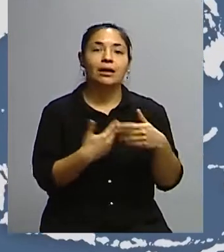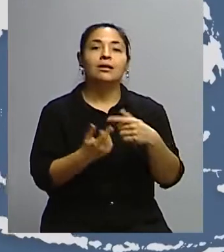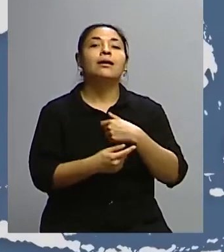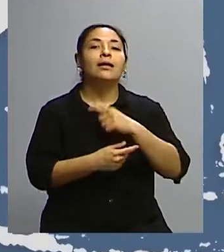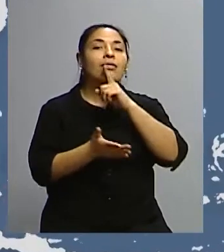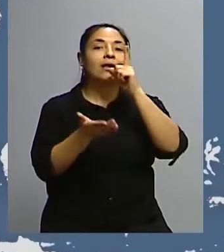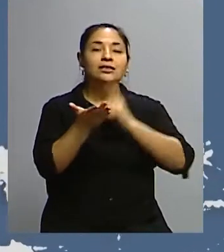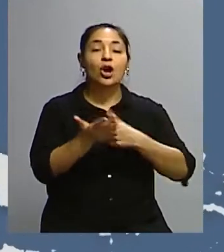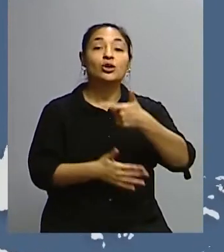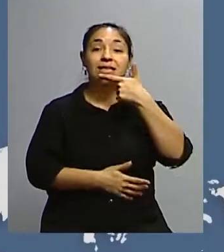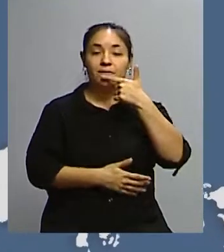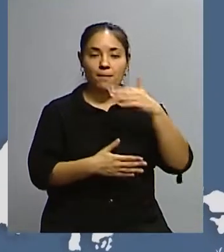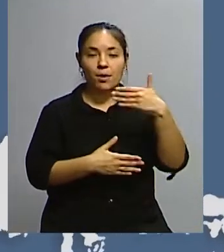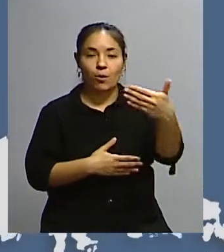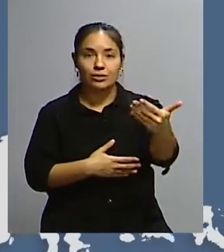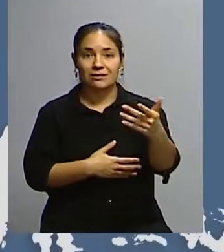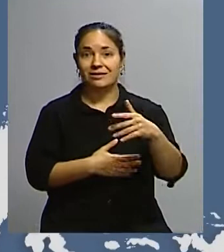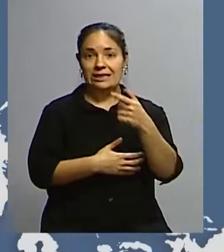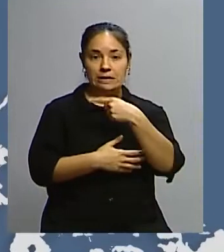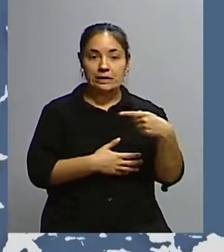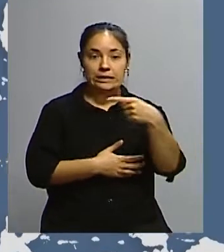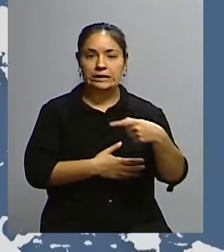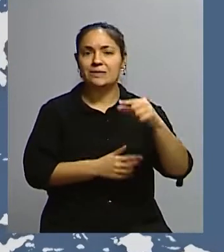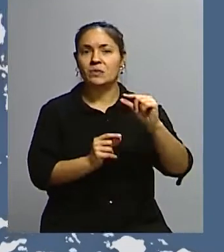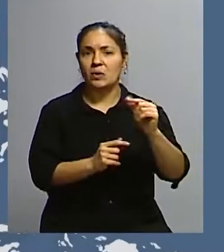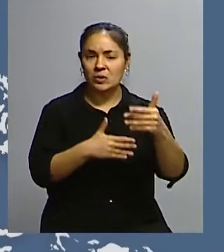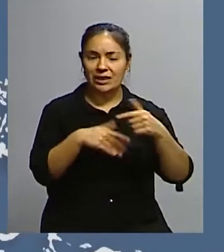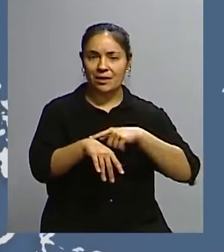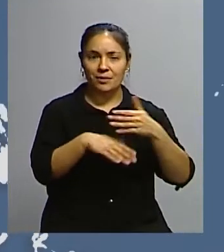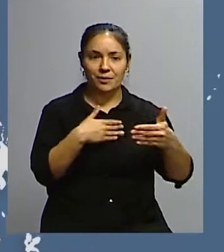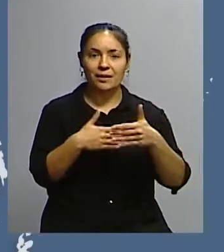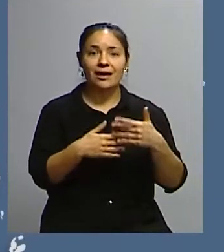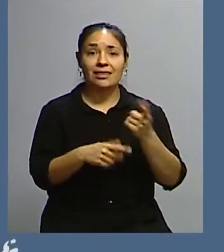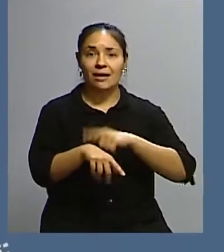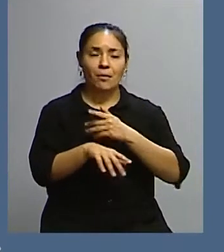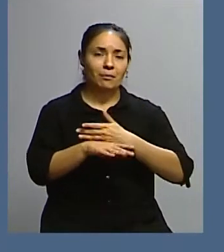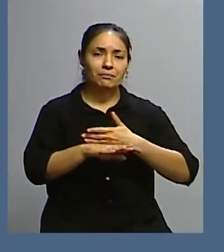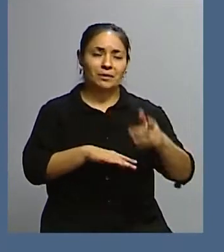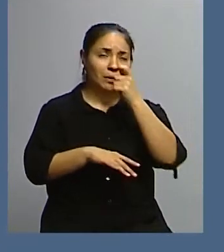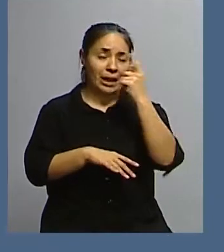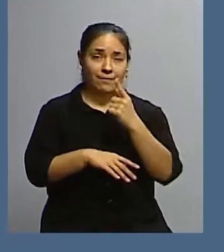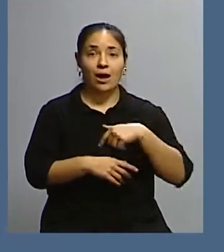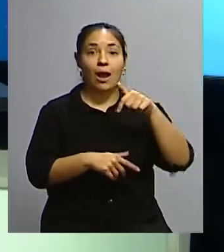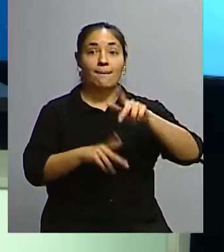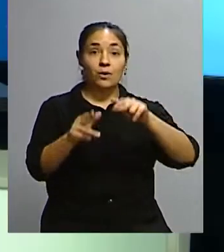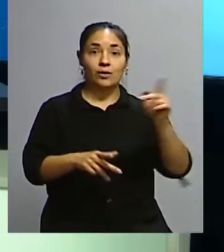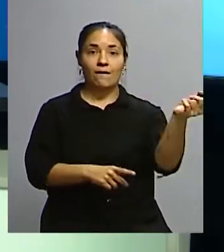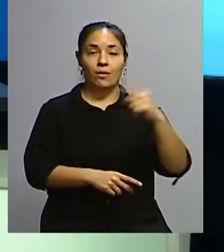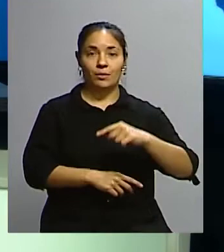el mes de septiembre, en unas pocas semanas, porque en definitiva el tiempo pasa muy rápido. Vamos a la pausa, enseguida volvemos.